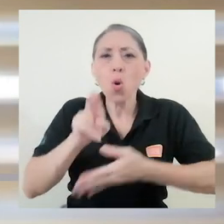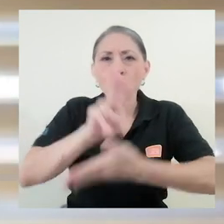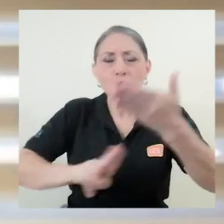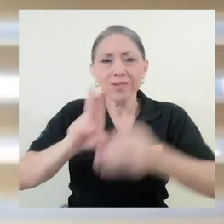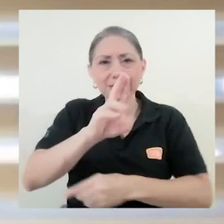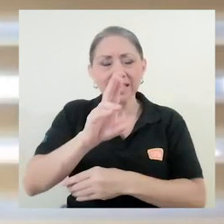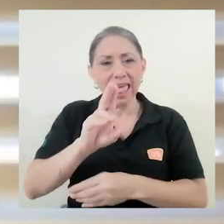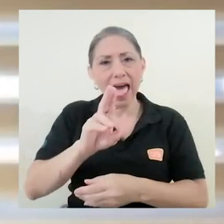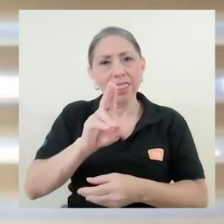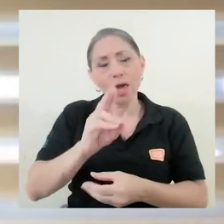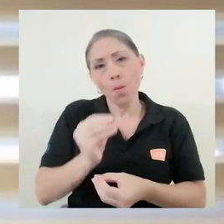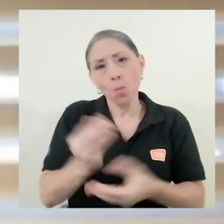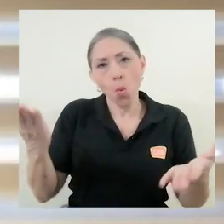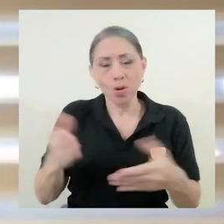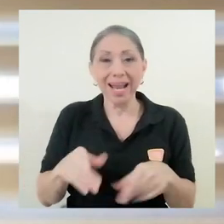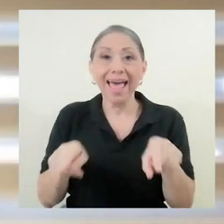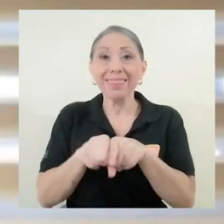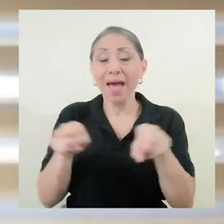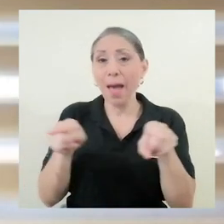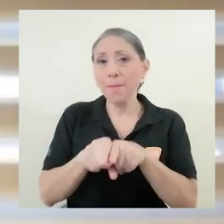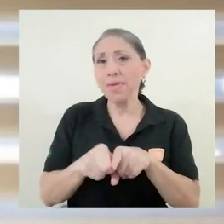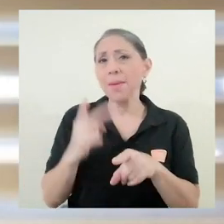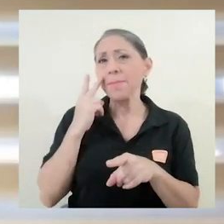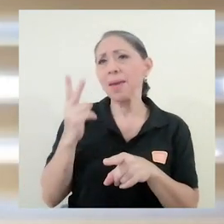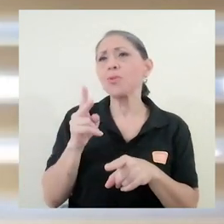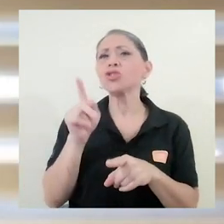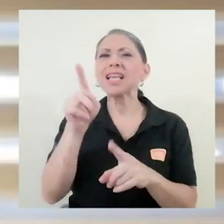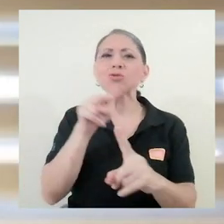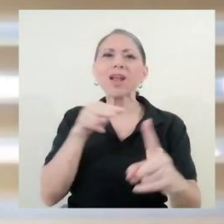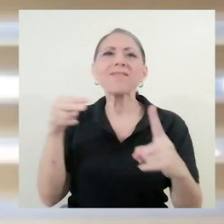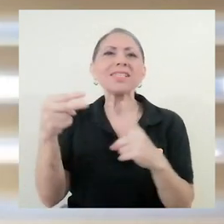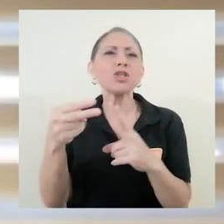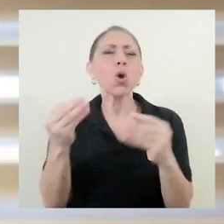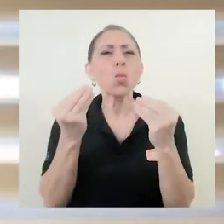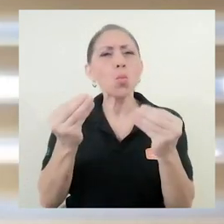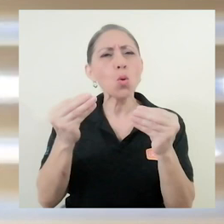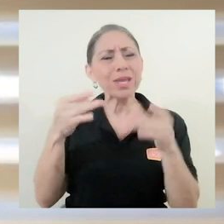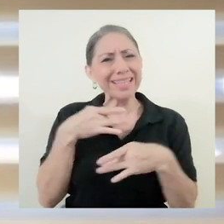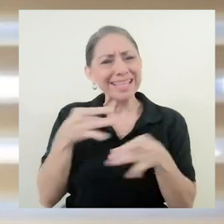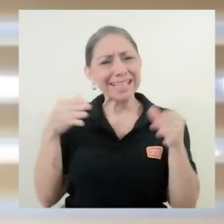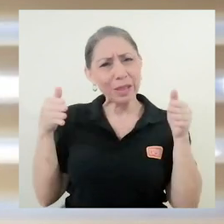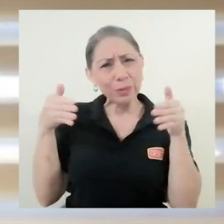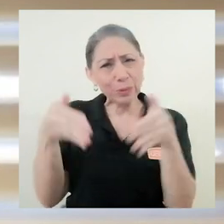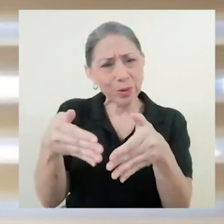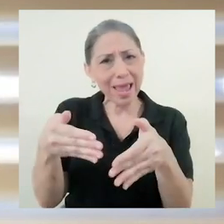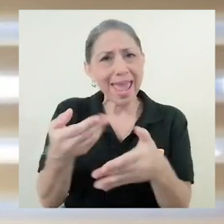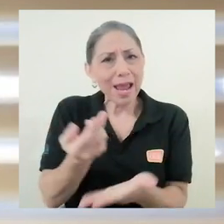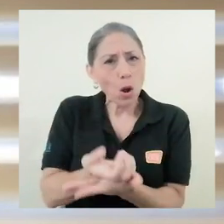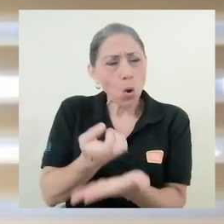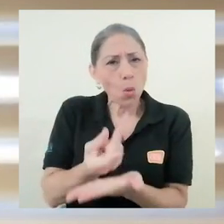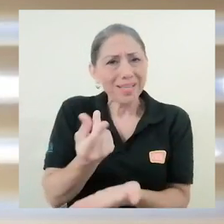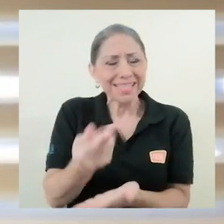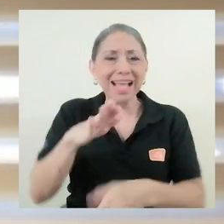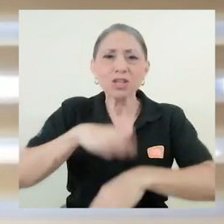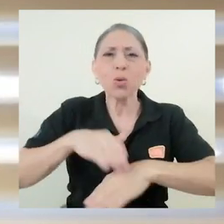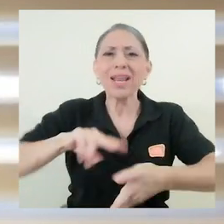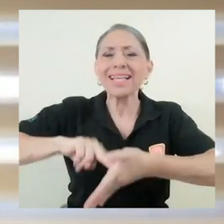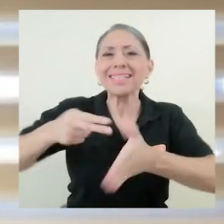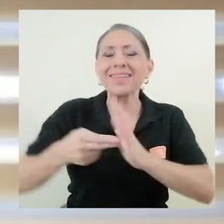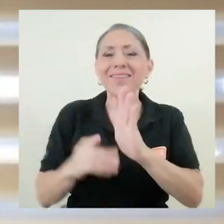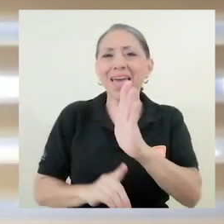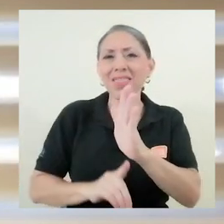evidencia a nuestro criterio también una visión muy economicista sobre lo que es desarrollo y bienestar,